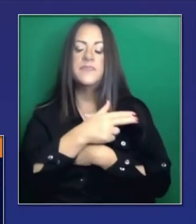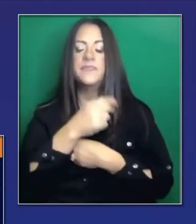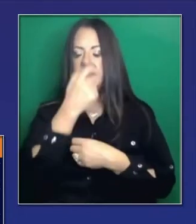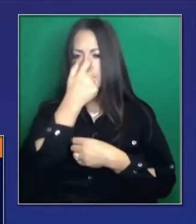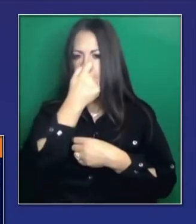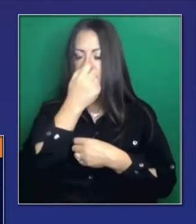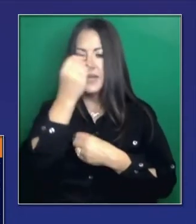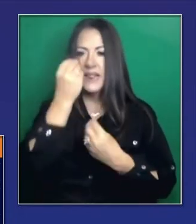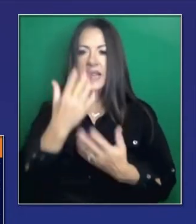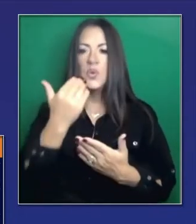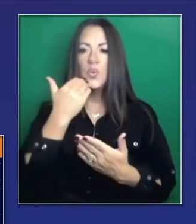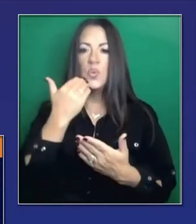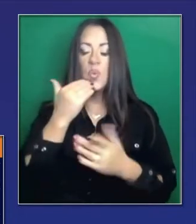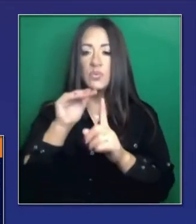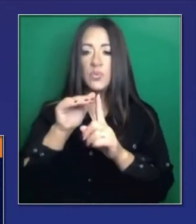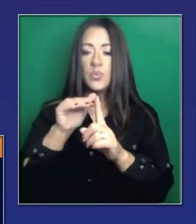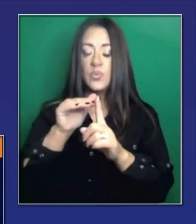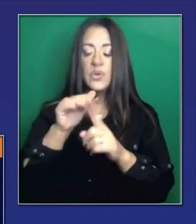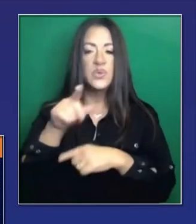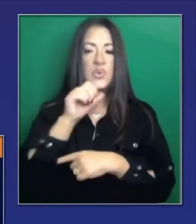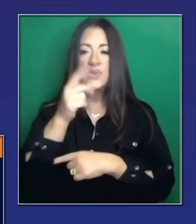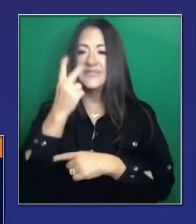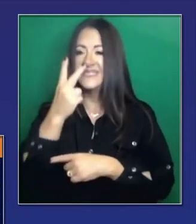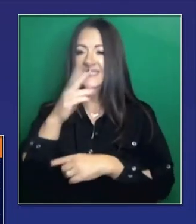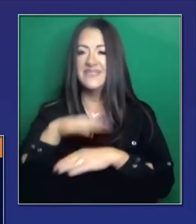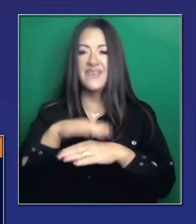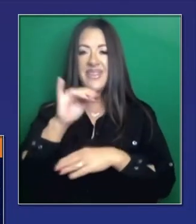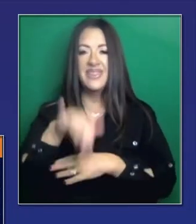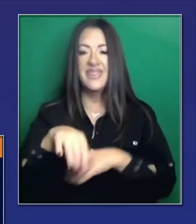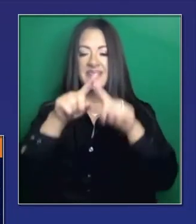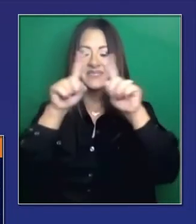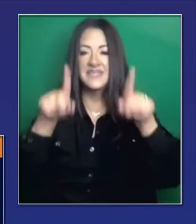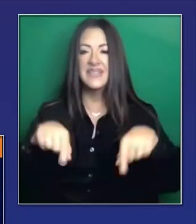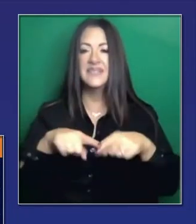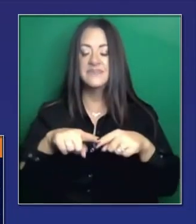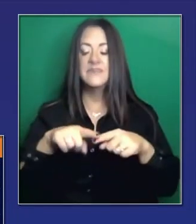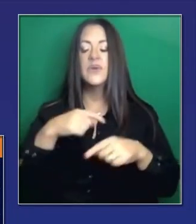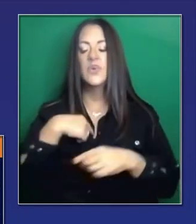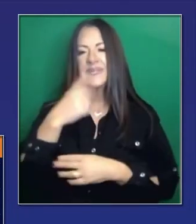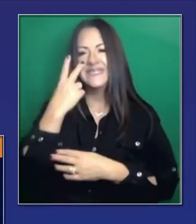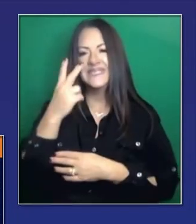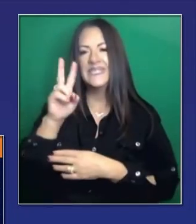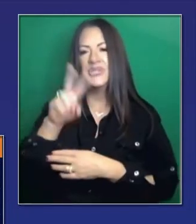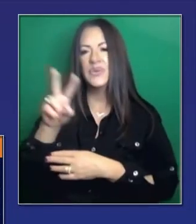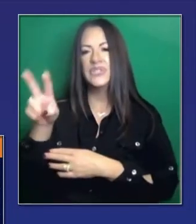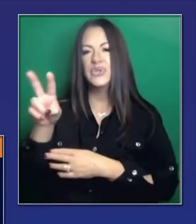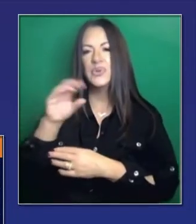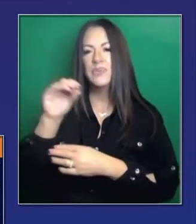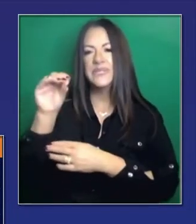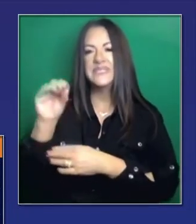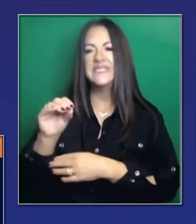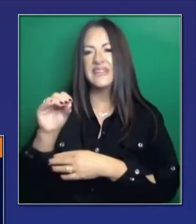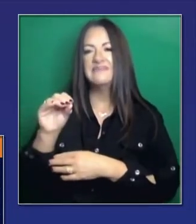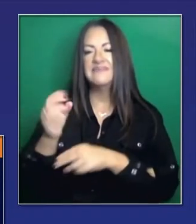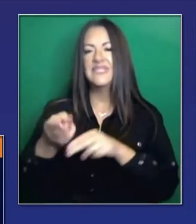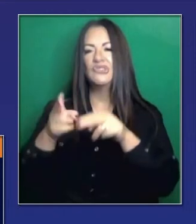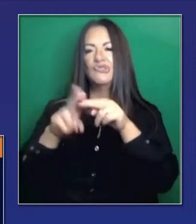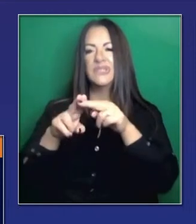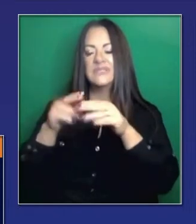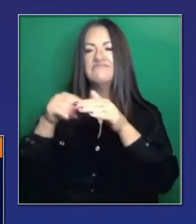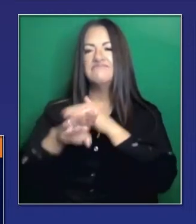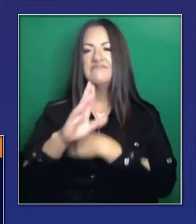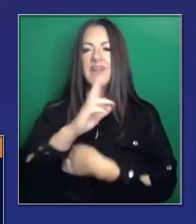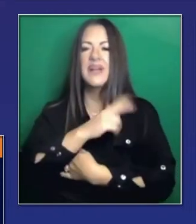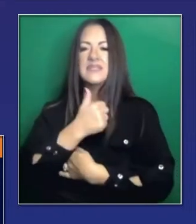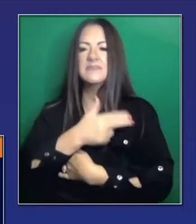esta transparencia. Y esta subsiguiente que muestra un aumento de 22% en ingresos a unidades de cuidados intensivos.